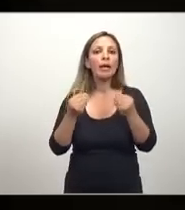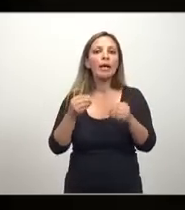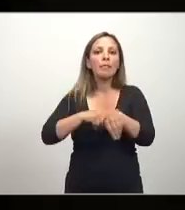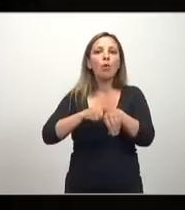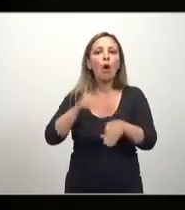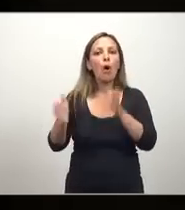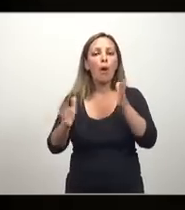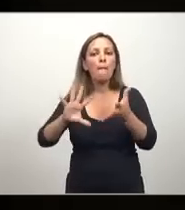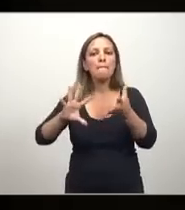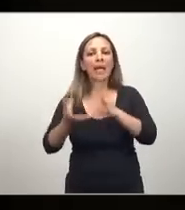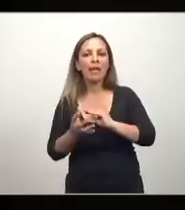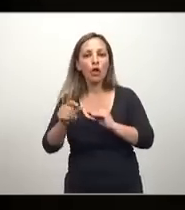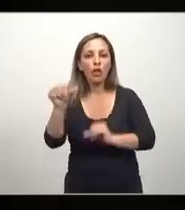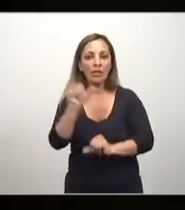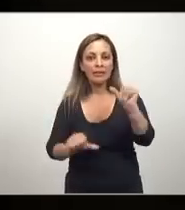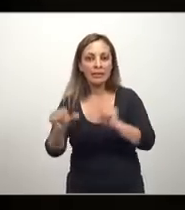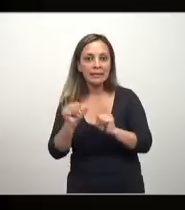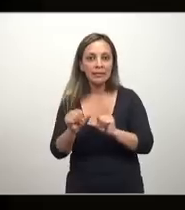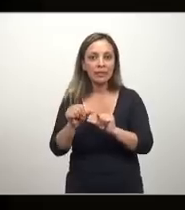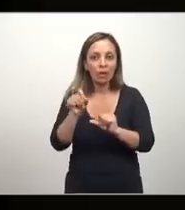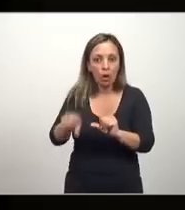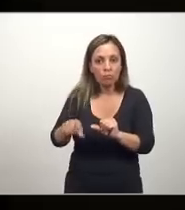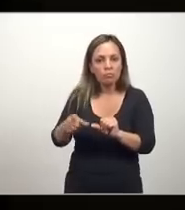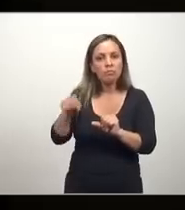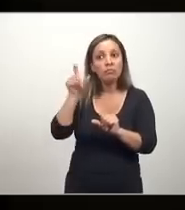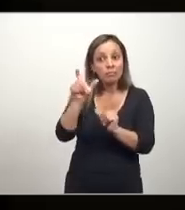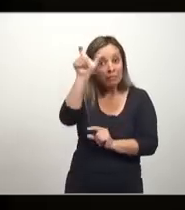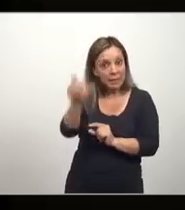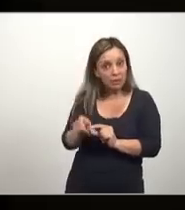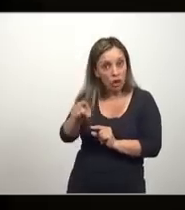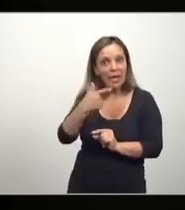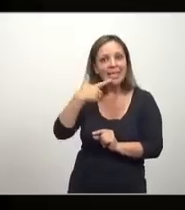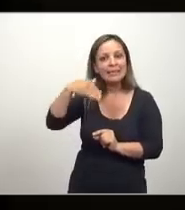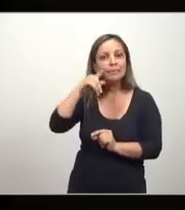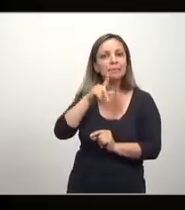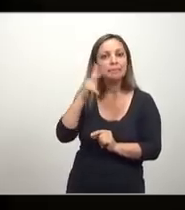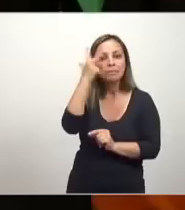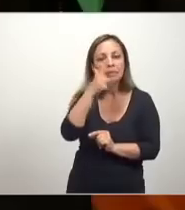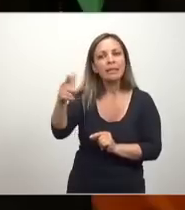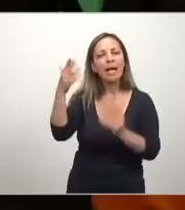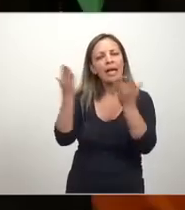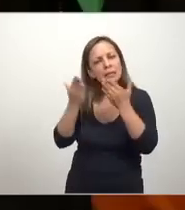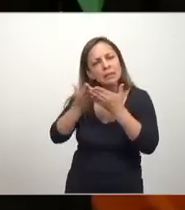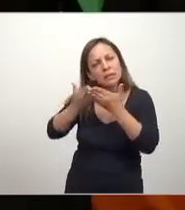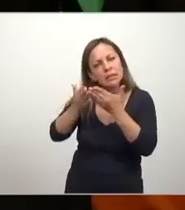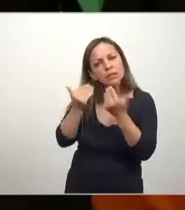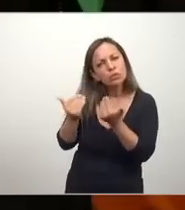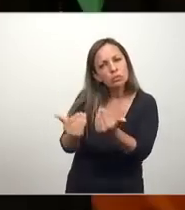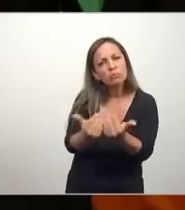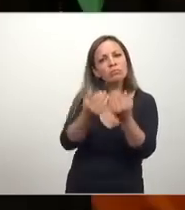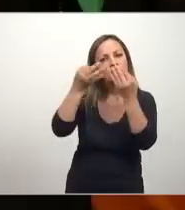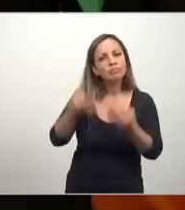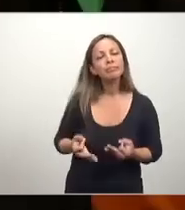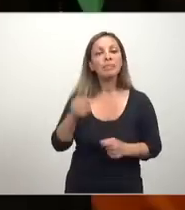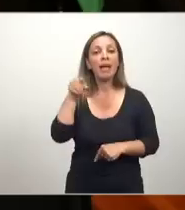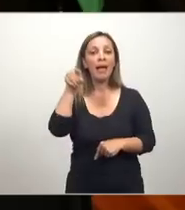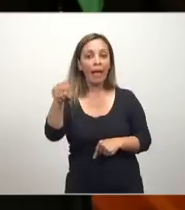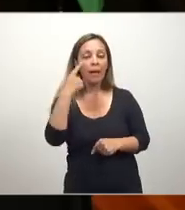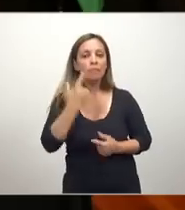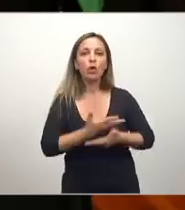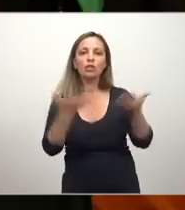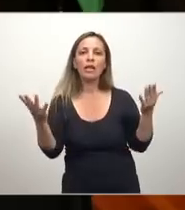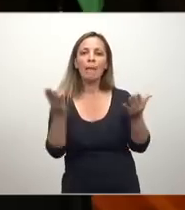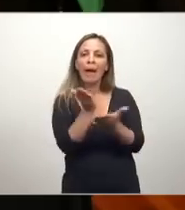científicos se estudió la realidad para ir a construir una teoría que responde a esa realidad. Smith resaltaba correctamente